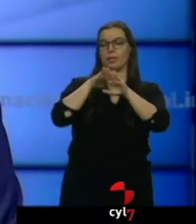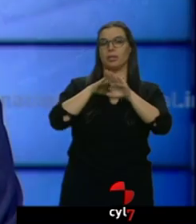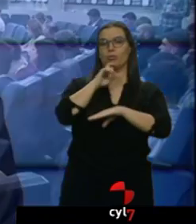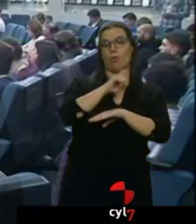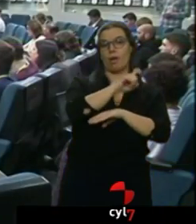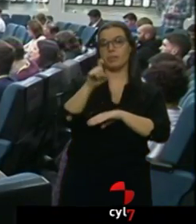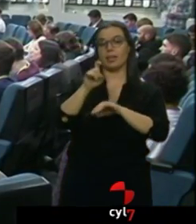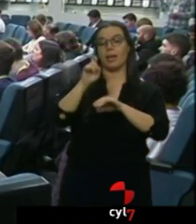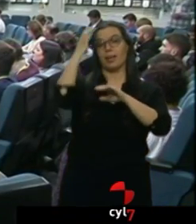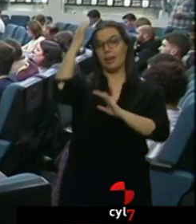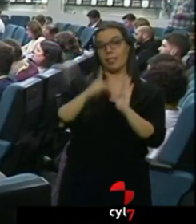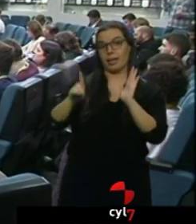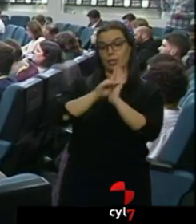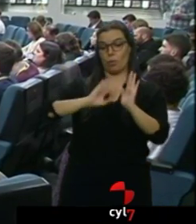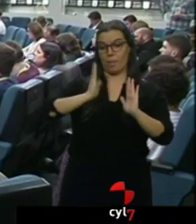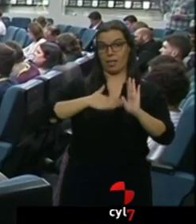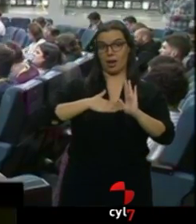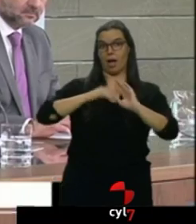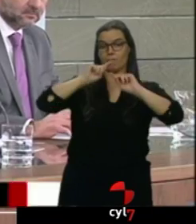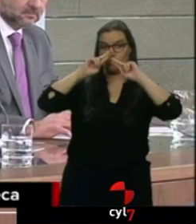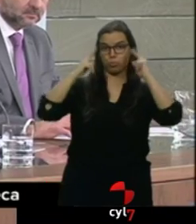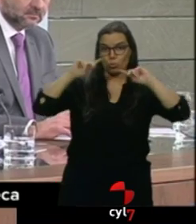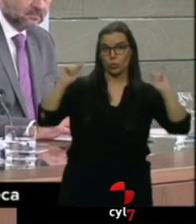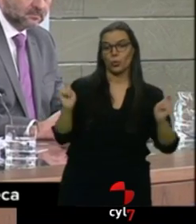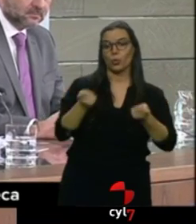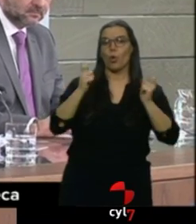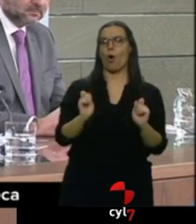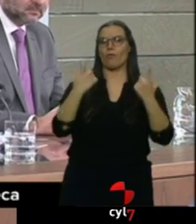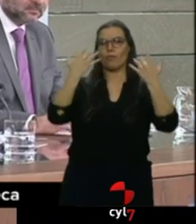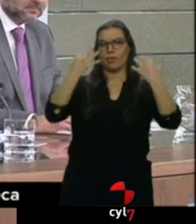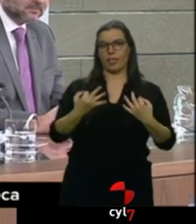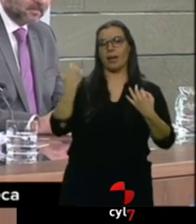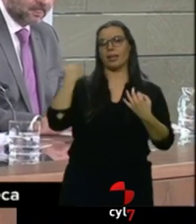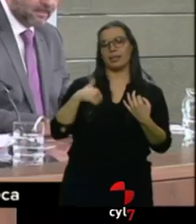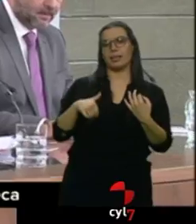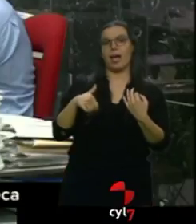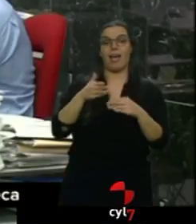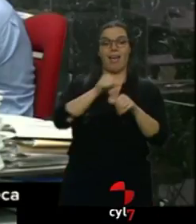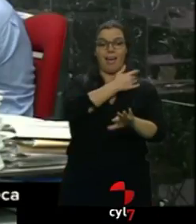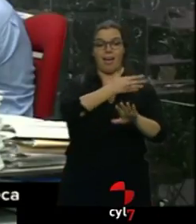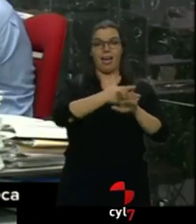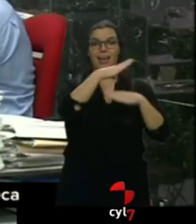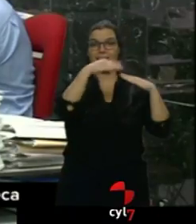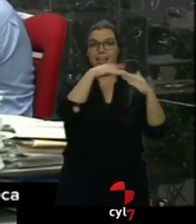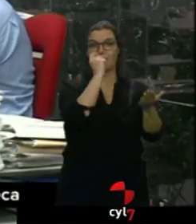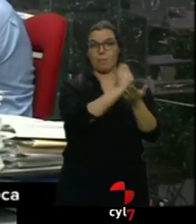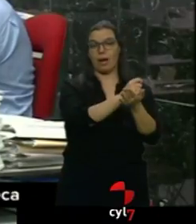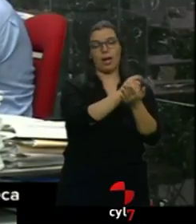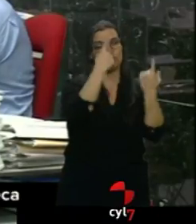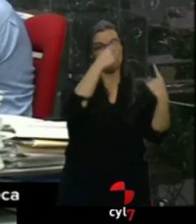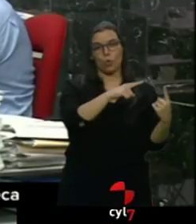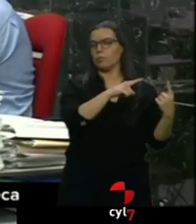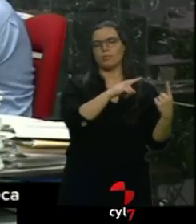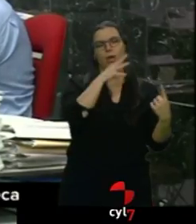Real Decreto entra en vigor el sábado y modifica la forma de hacer frente a este tributo, que ya no está en manos del cliente. De este modo, el Gobierno